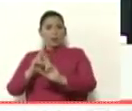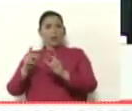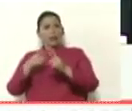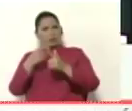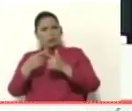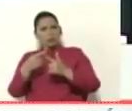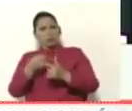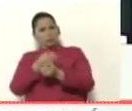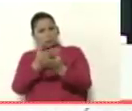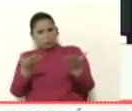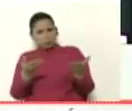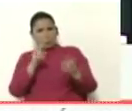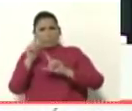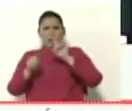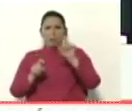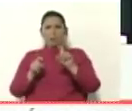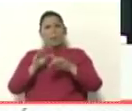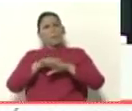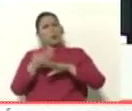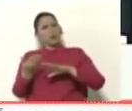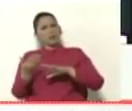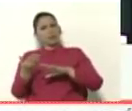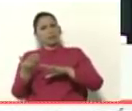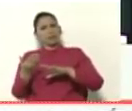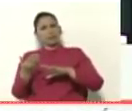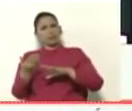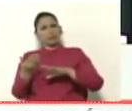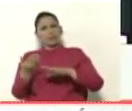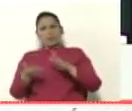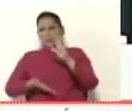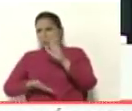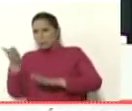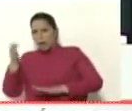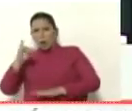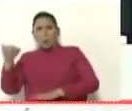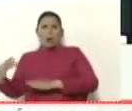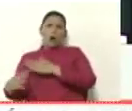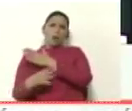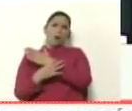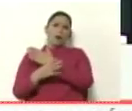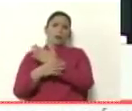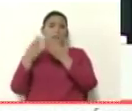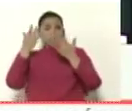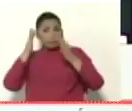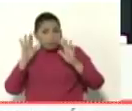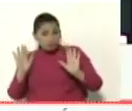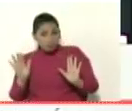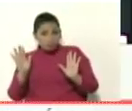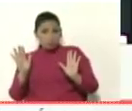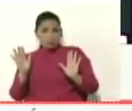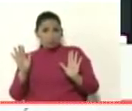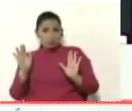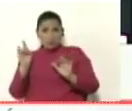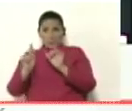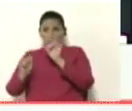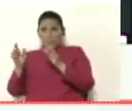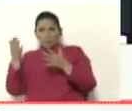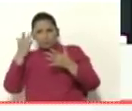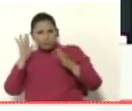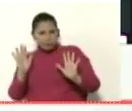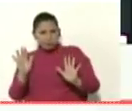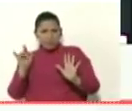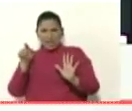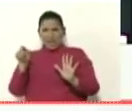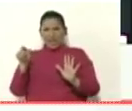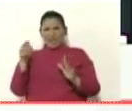preguntarse también, ¿por qué será si Juan Guaidó se cree de una manera alucinatoria, se cree delirante,